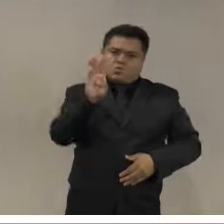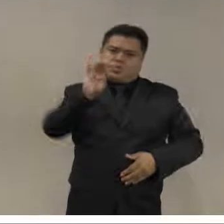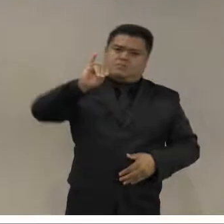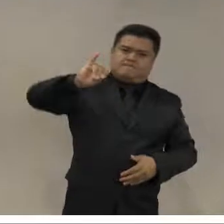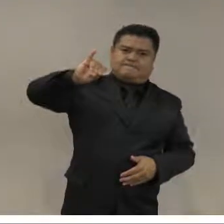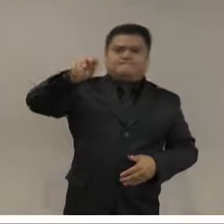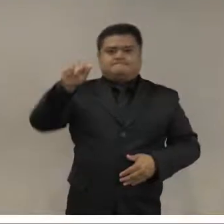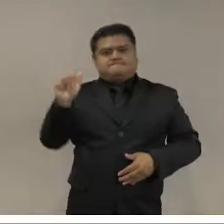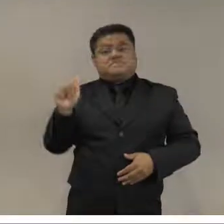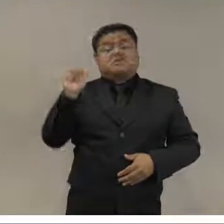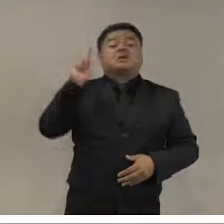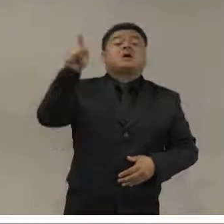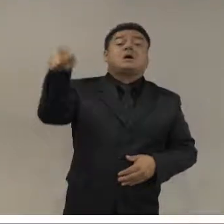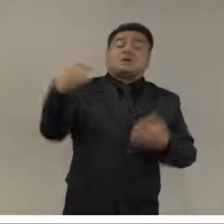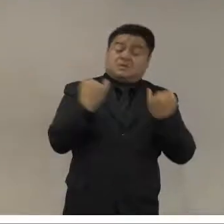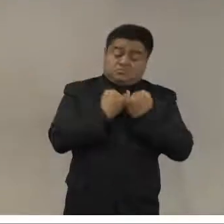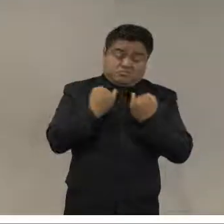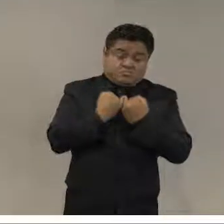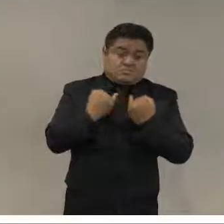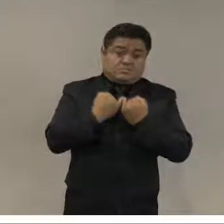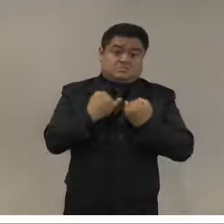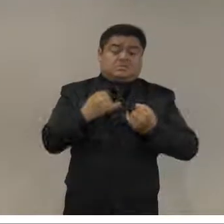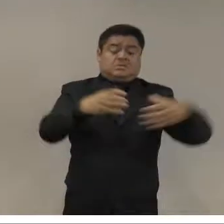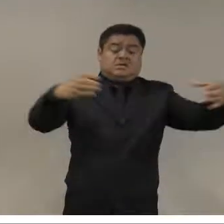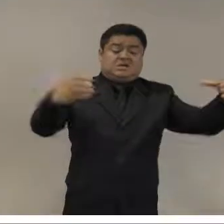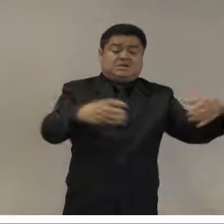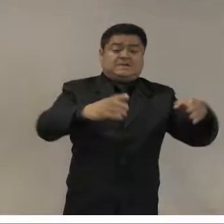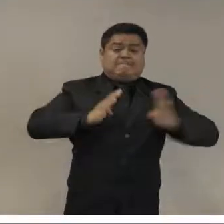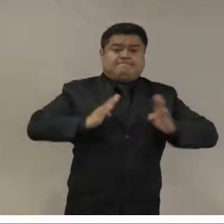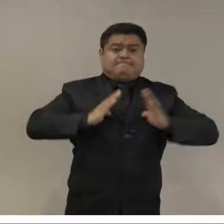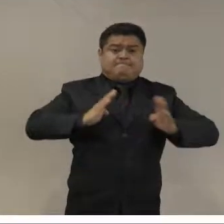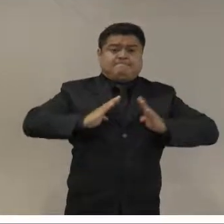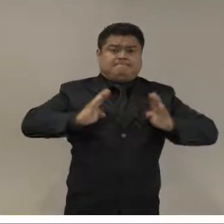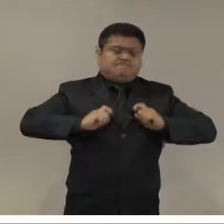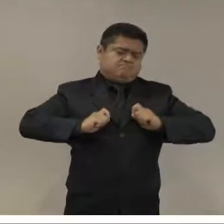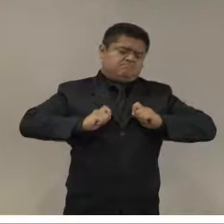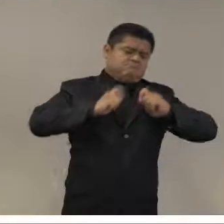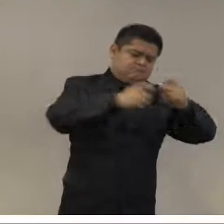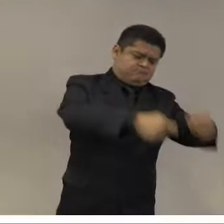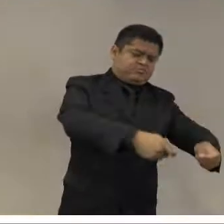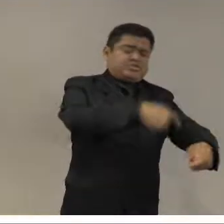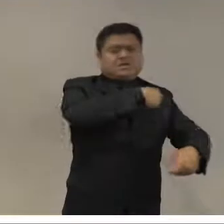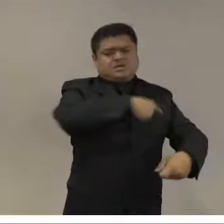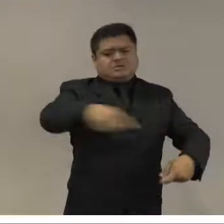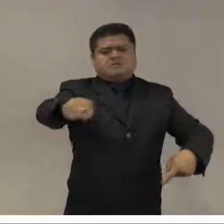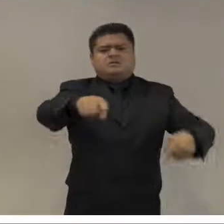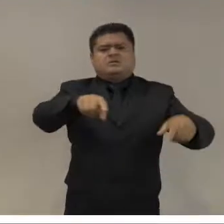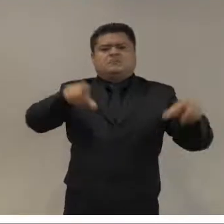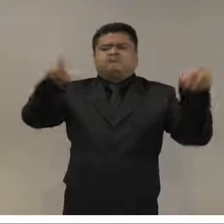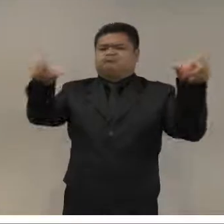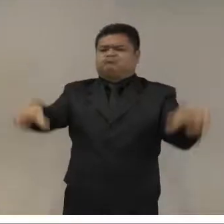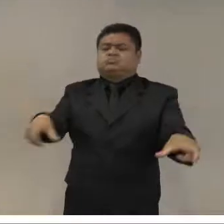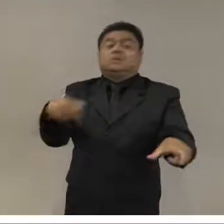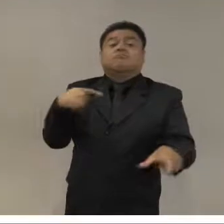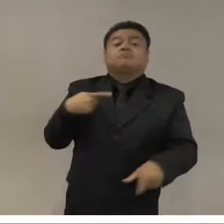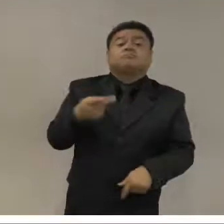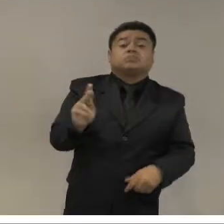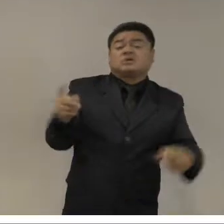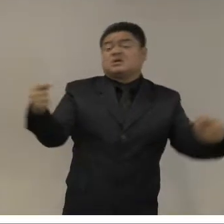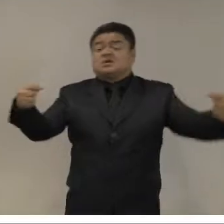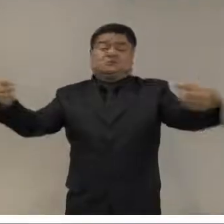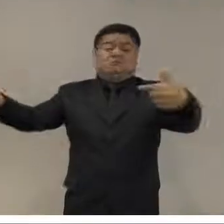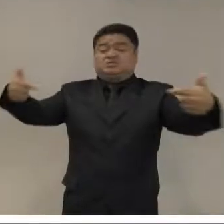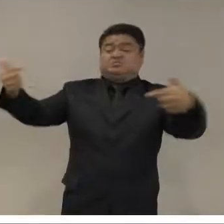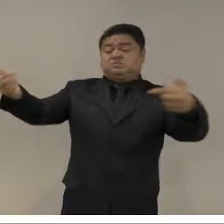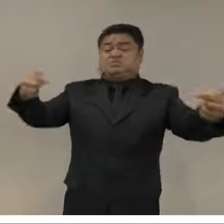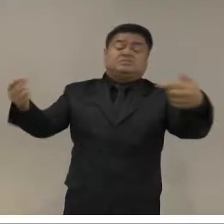pero no resultó así. El posconflicto no ha llevado un dividendo de paz, ni un cambio de los papeles